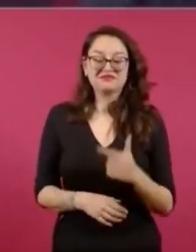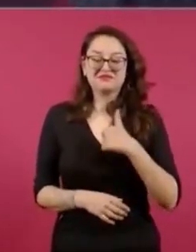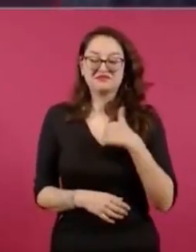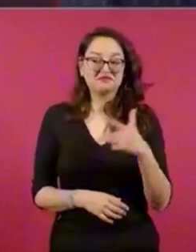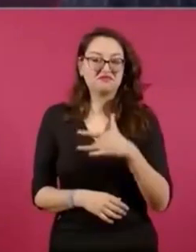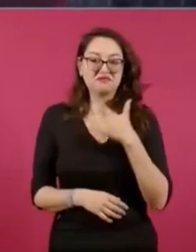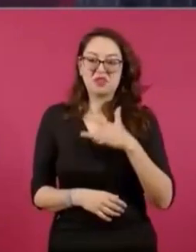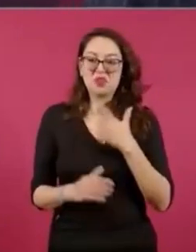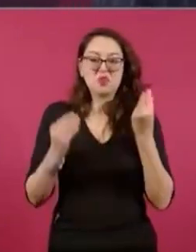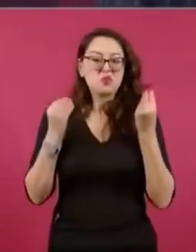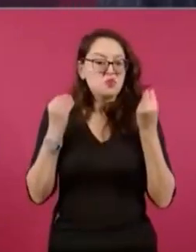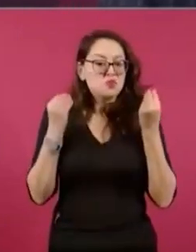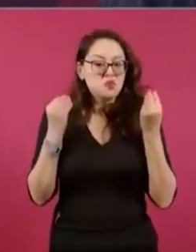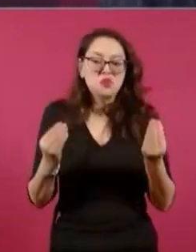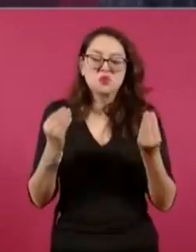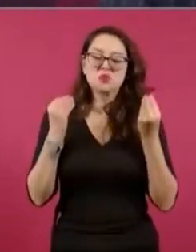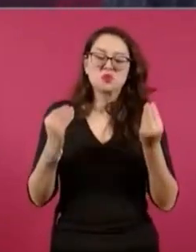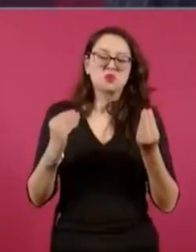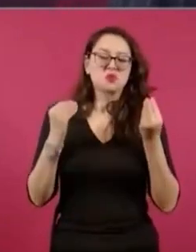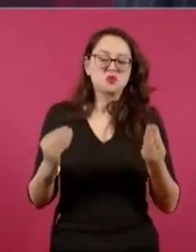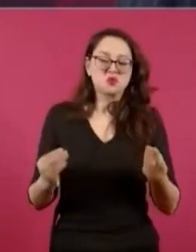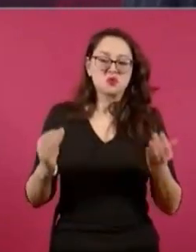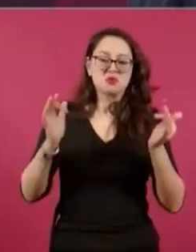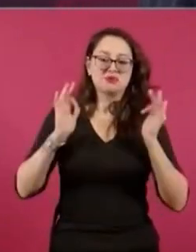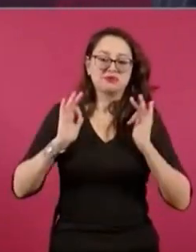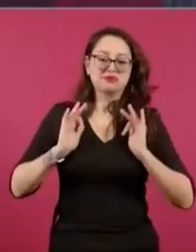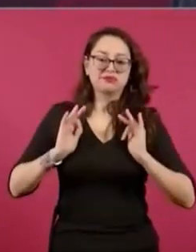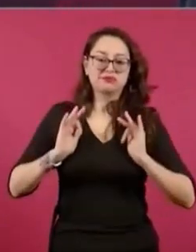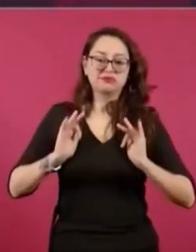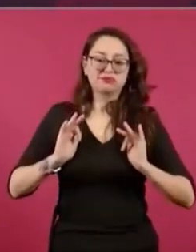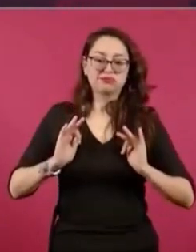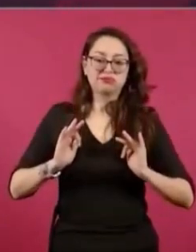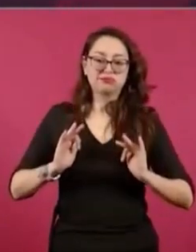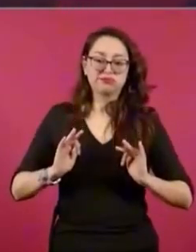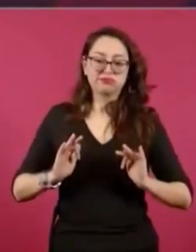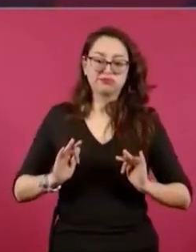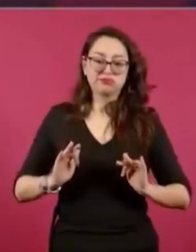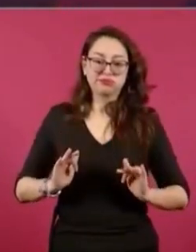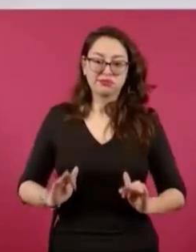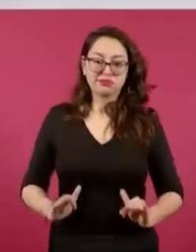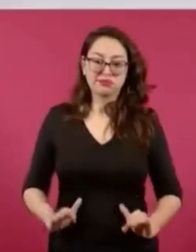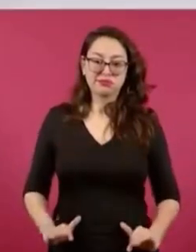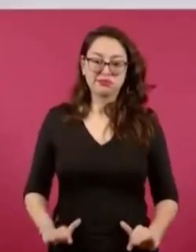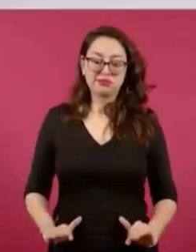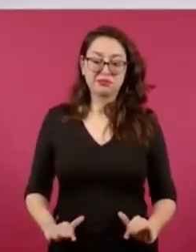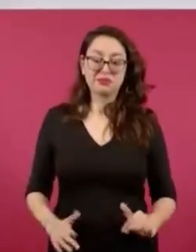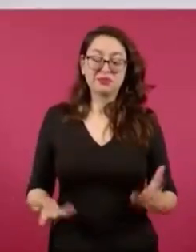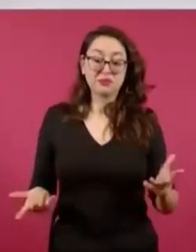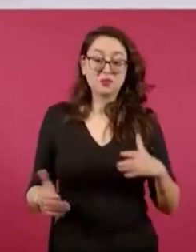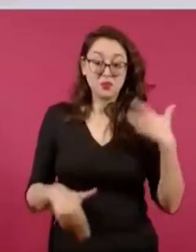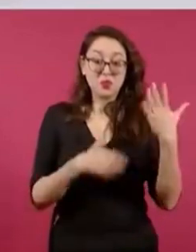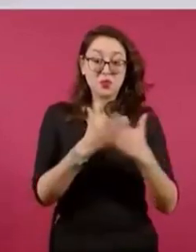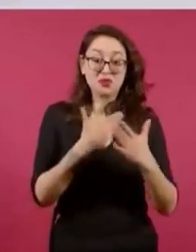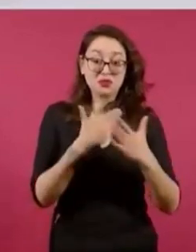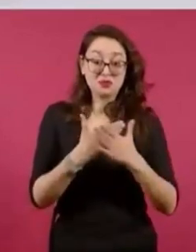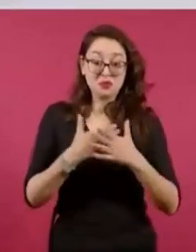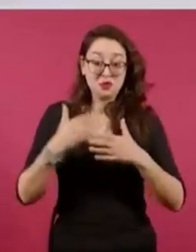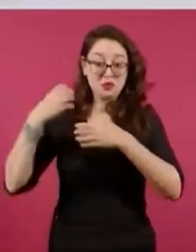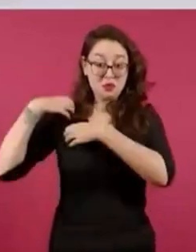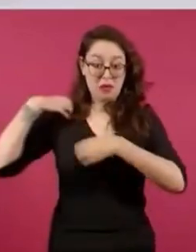porque voy a entregar la banda presidencial a una mujer